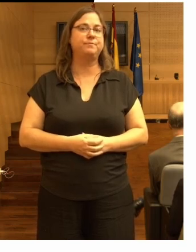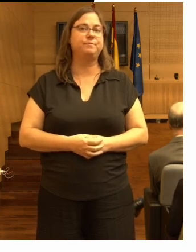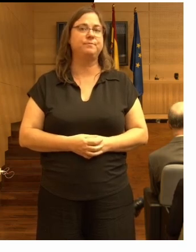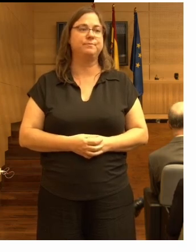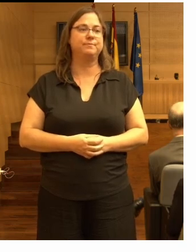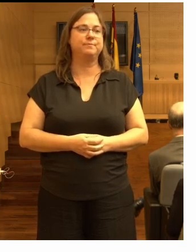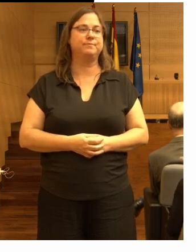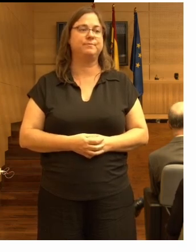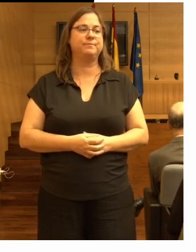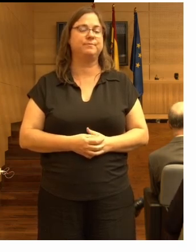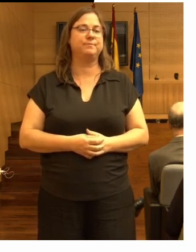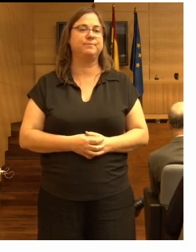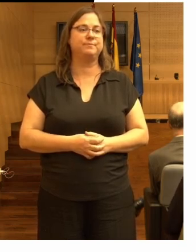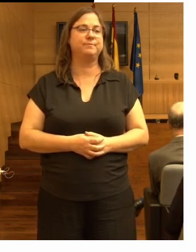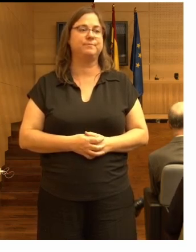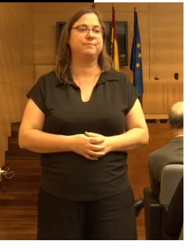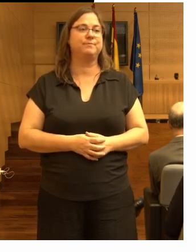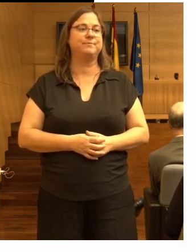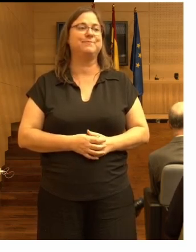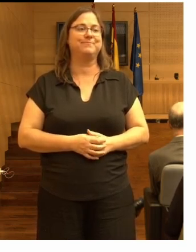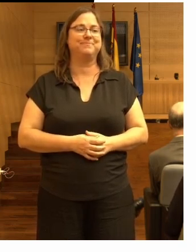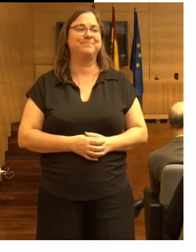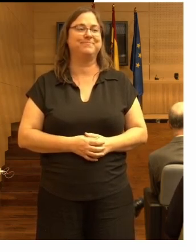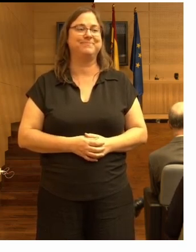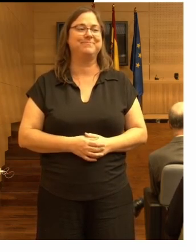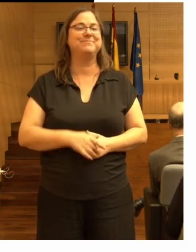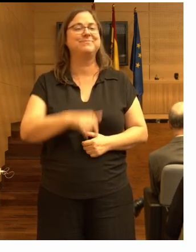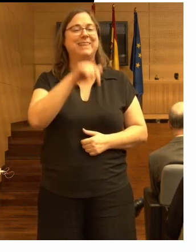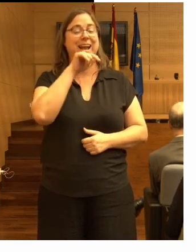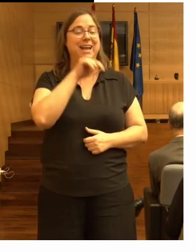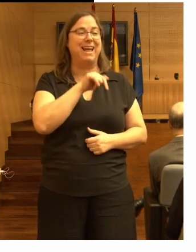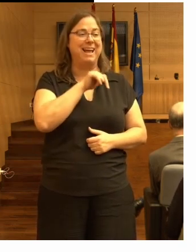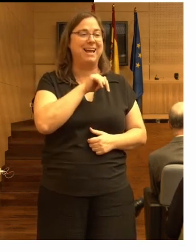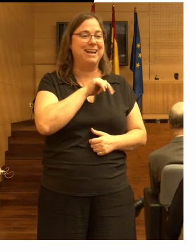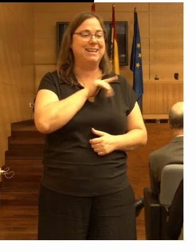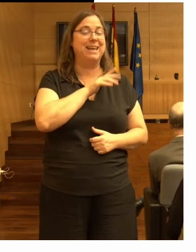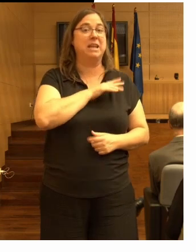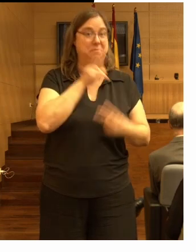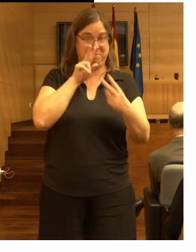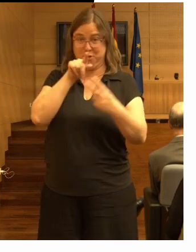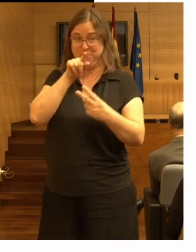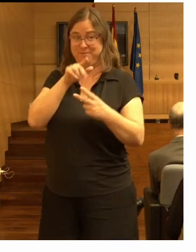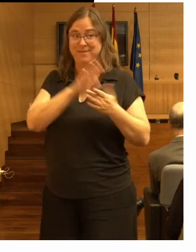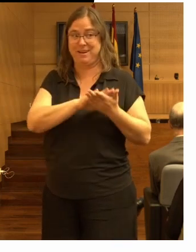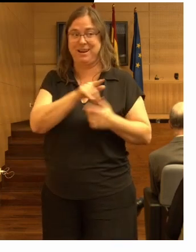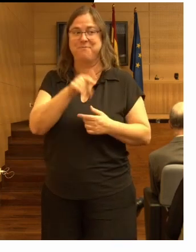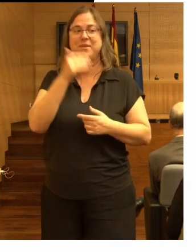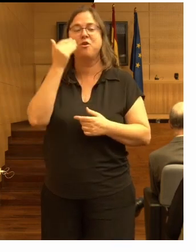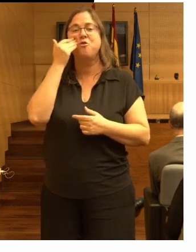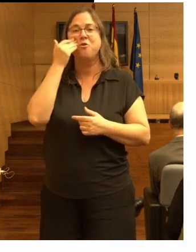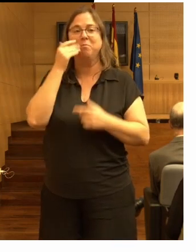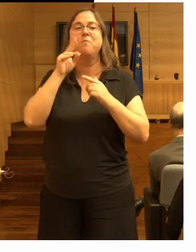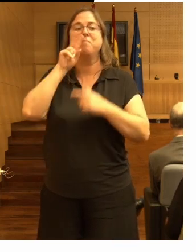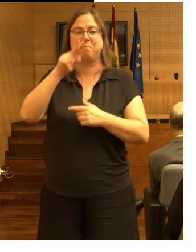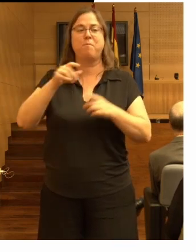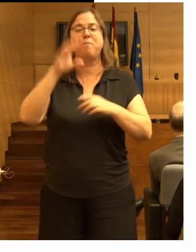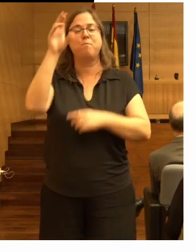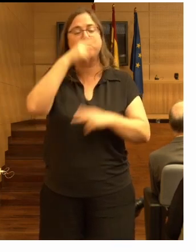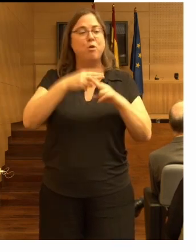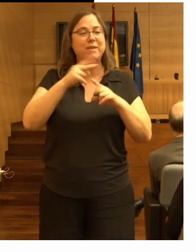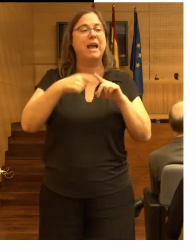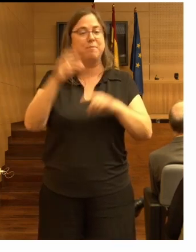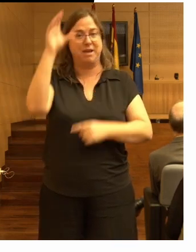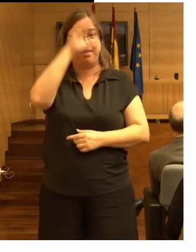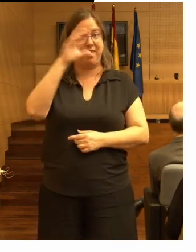y aquí es donde se une la política y la ciencia ya